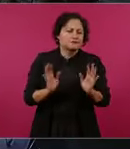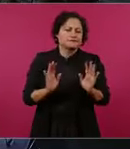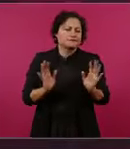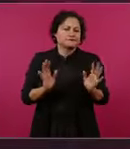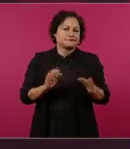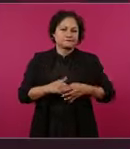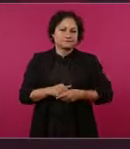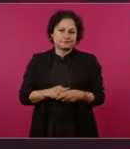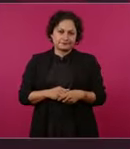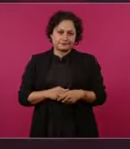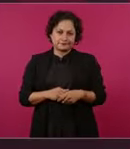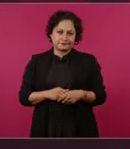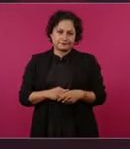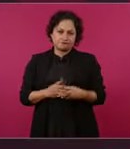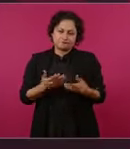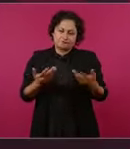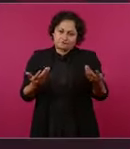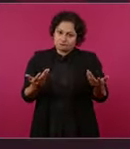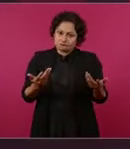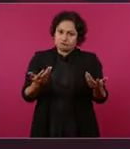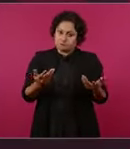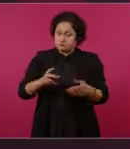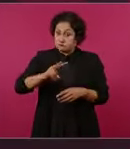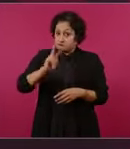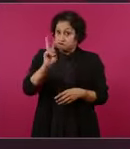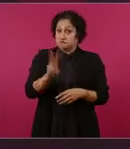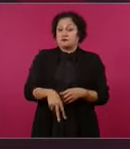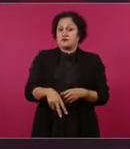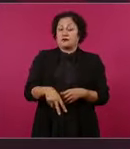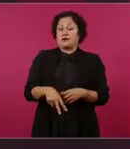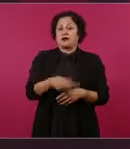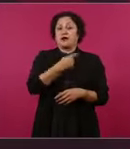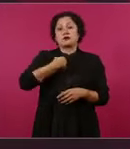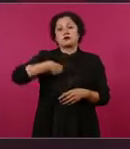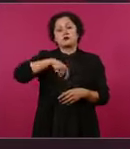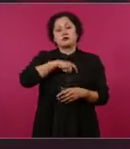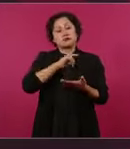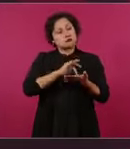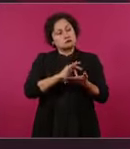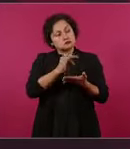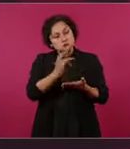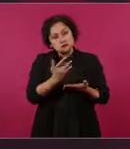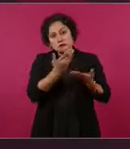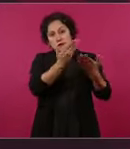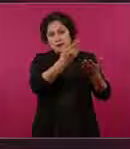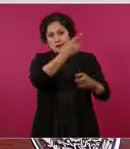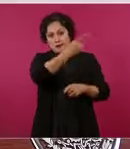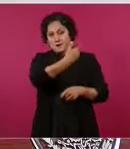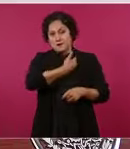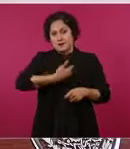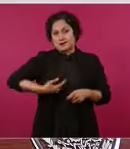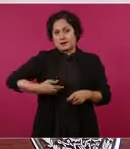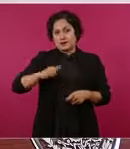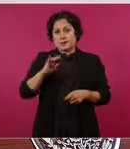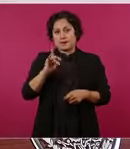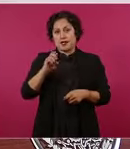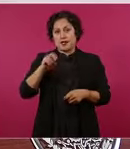Al contrario, le agradecemos mucho al presidente Biden por el anuncio de ayer,